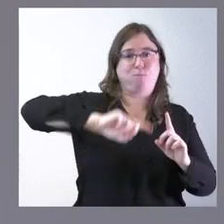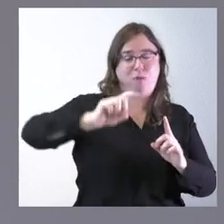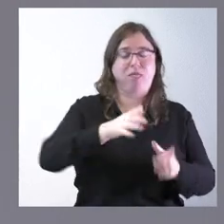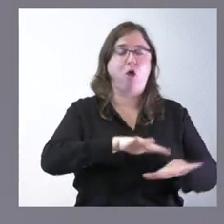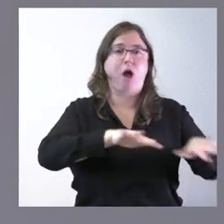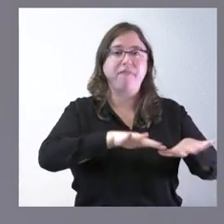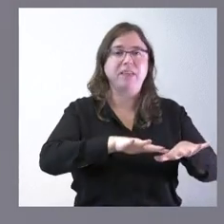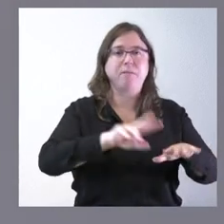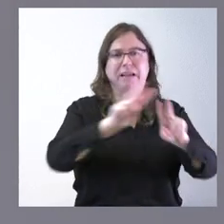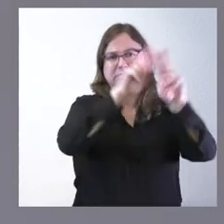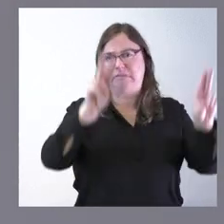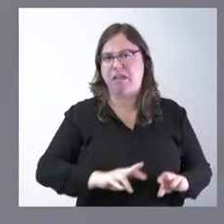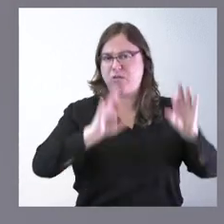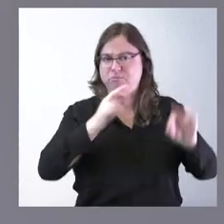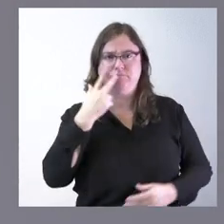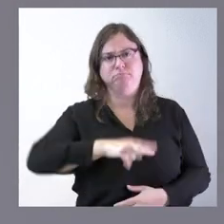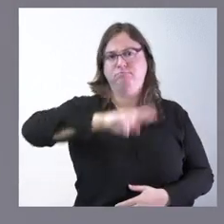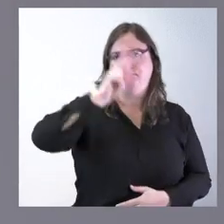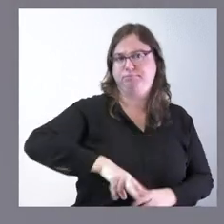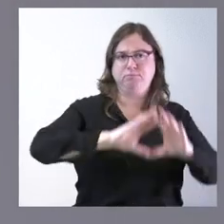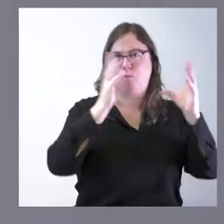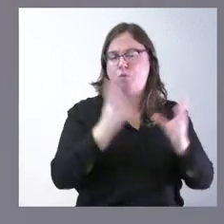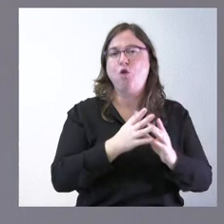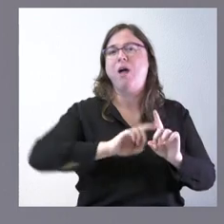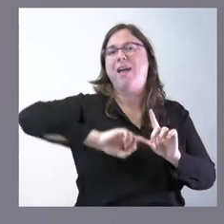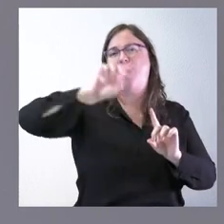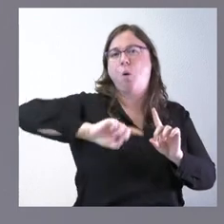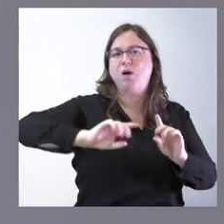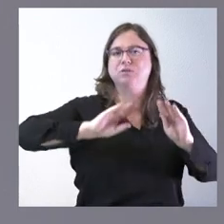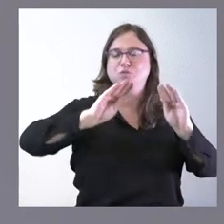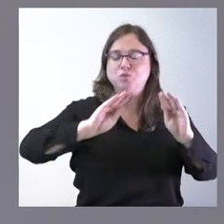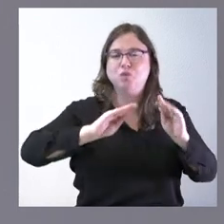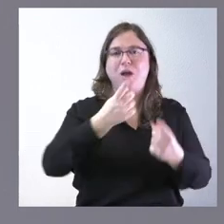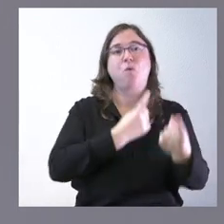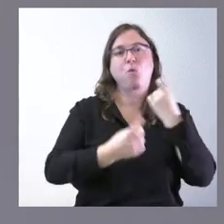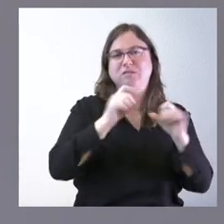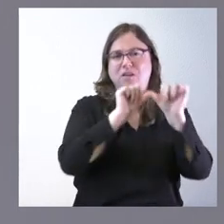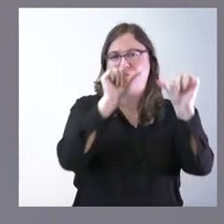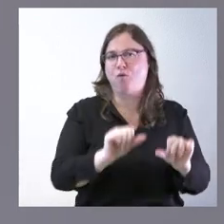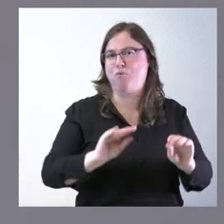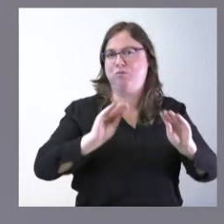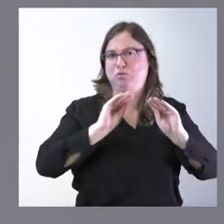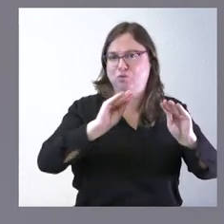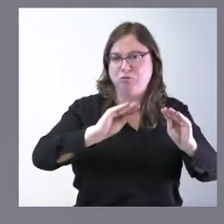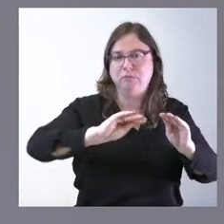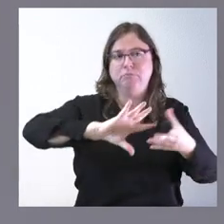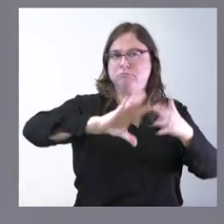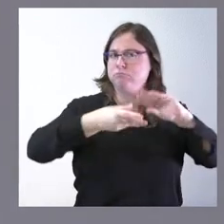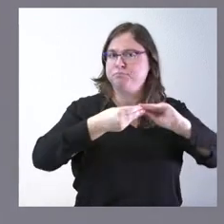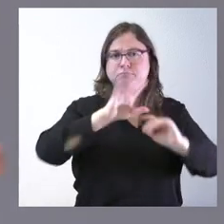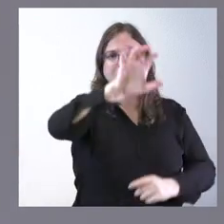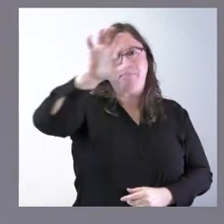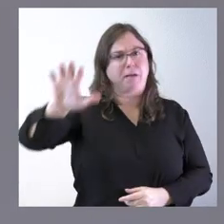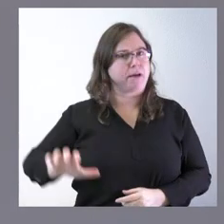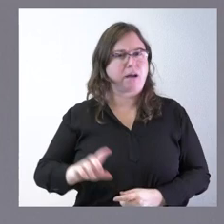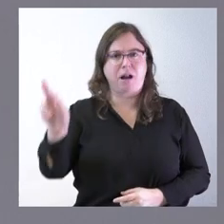internacionalmente reconocidos porque es una encuesta con una metodología internacional reconocida y aplicable por el resto de los países y